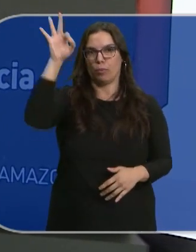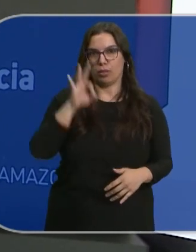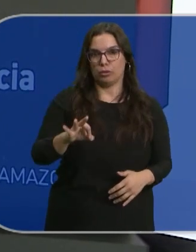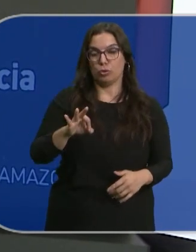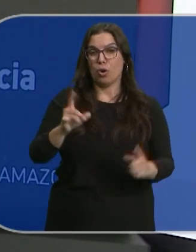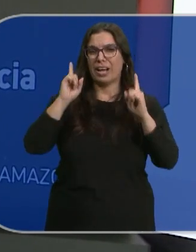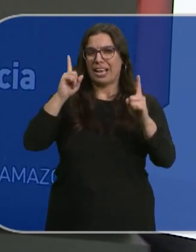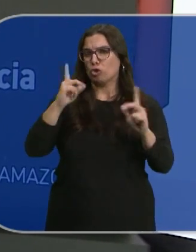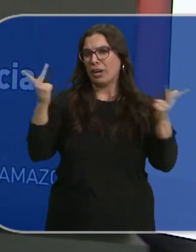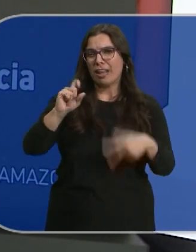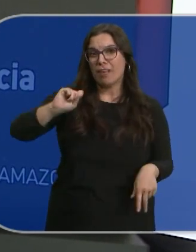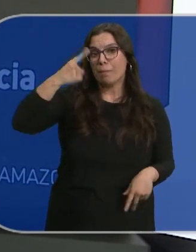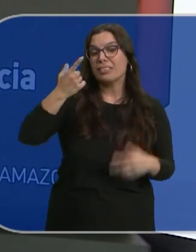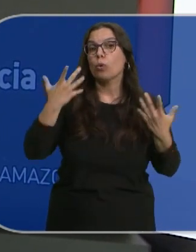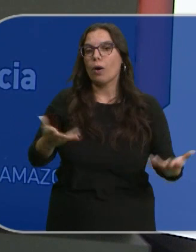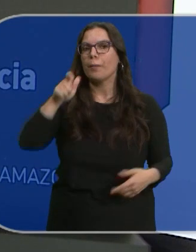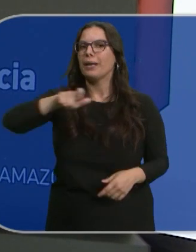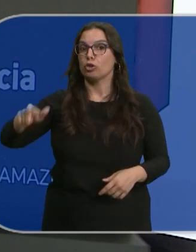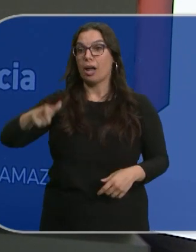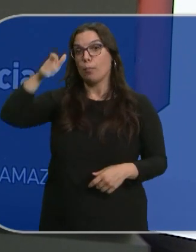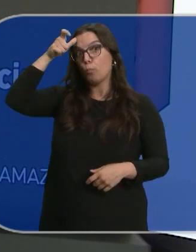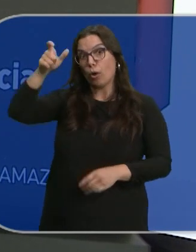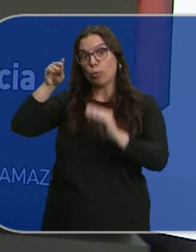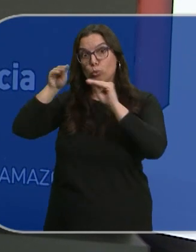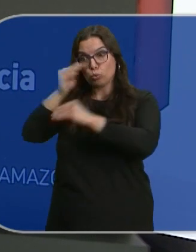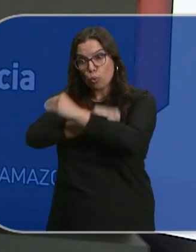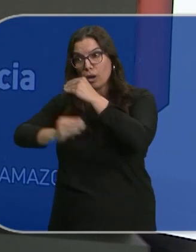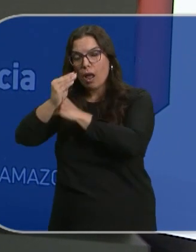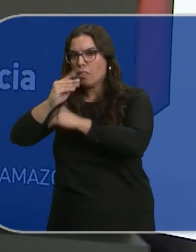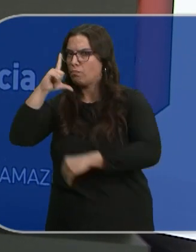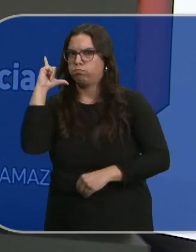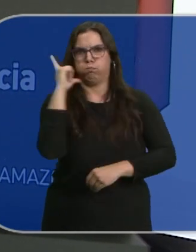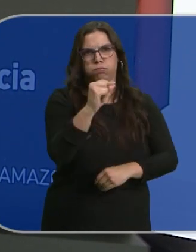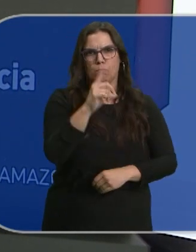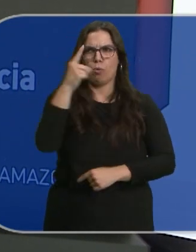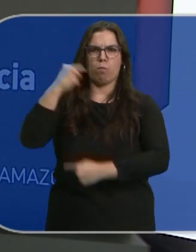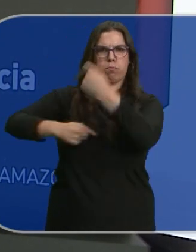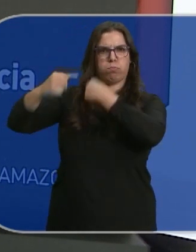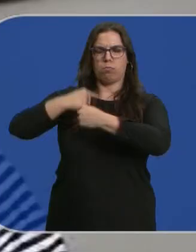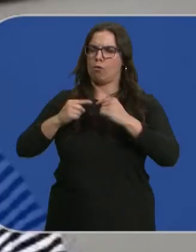más extremo lo encontramos en quienes han tenido que abandonar su lugar de origen por miedo a ser señalados.